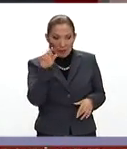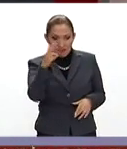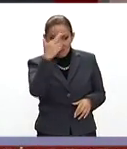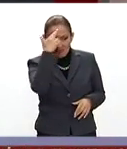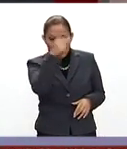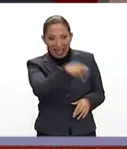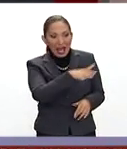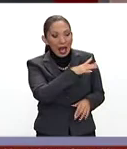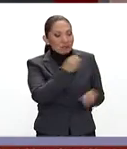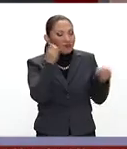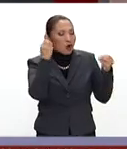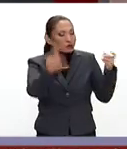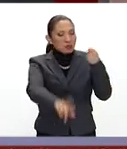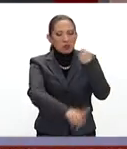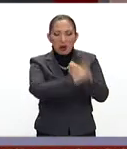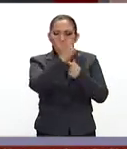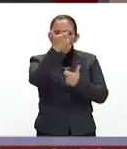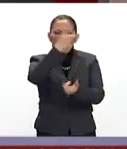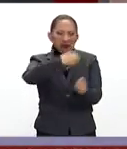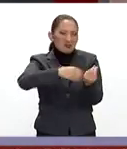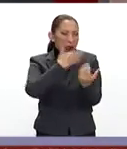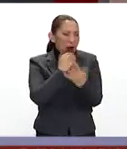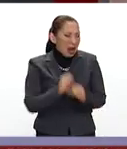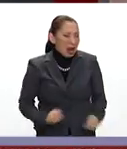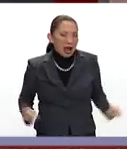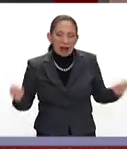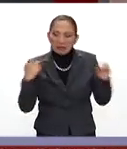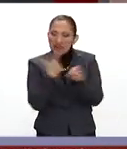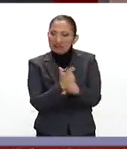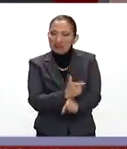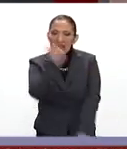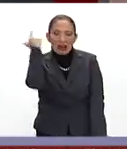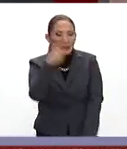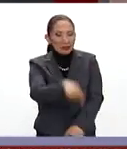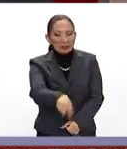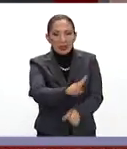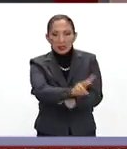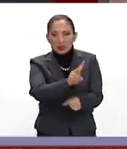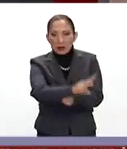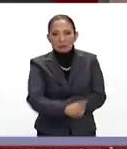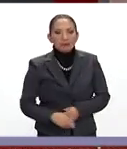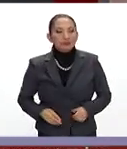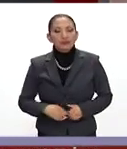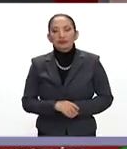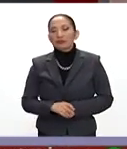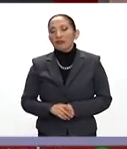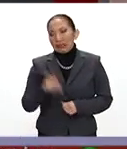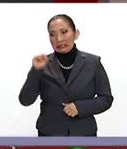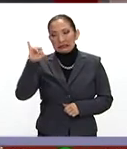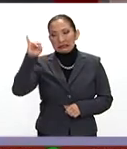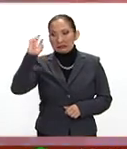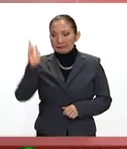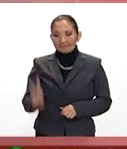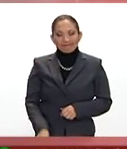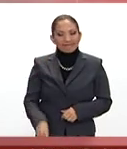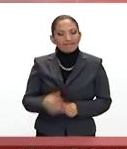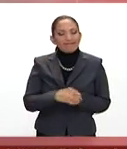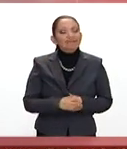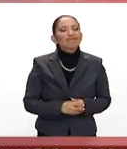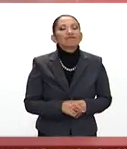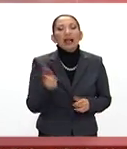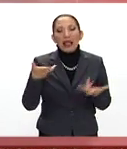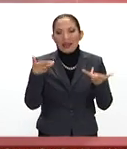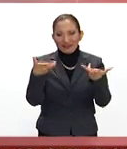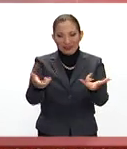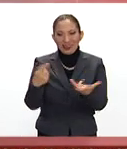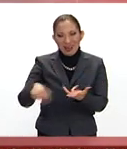recordar que hay una profunda crisis económica que está afectando a ese país. Así es, Pati. En